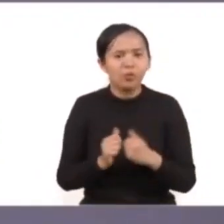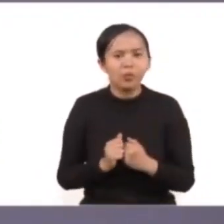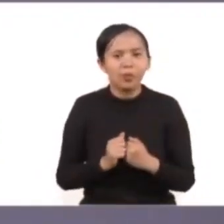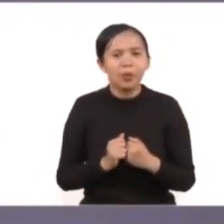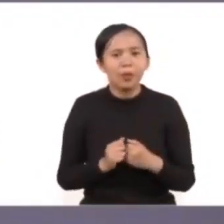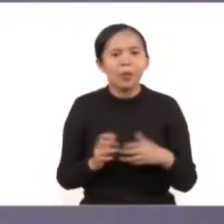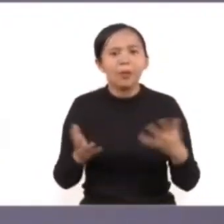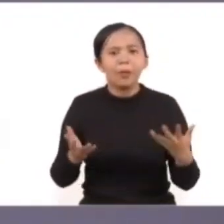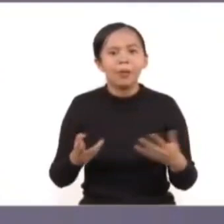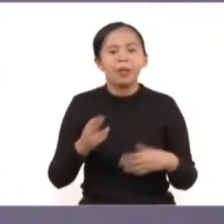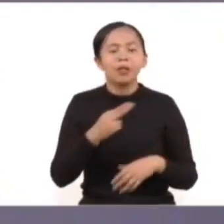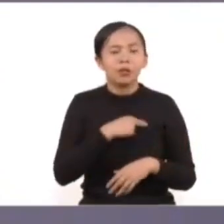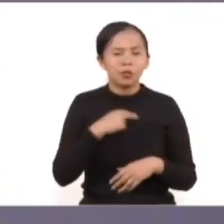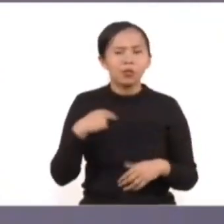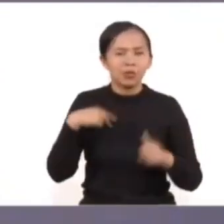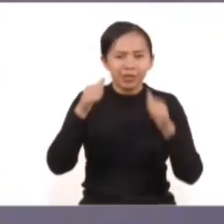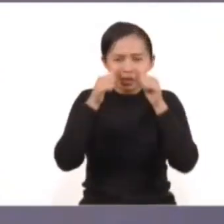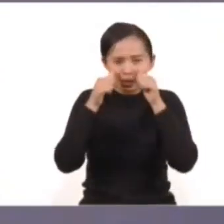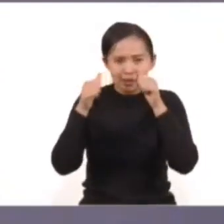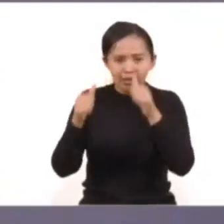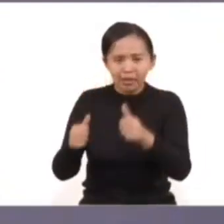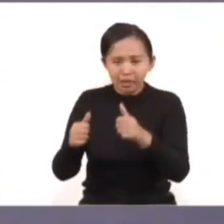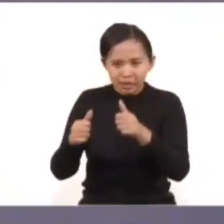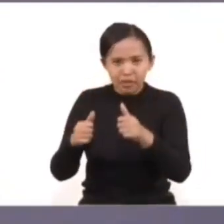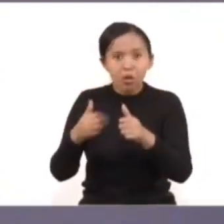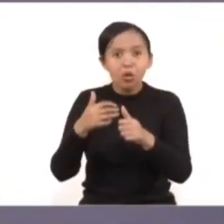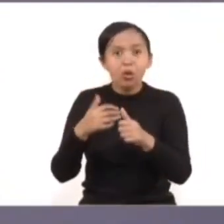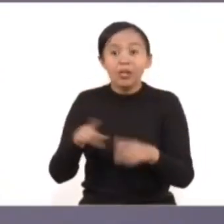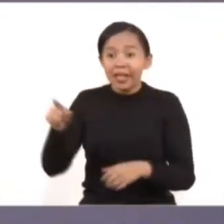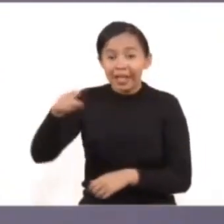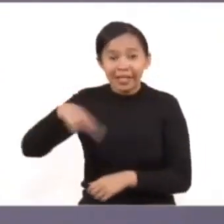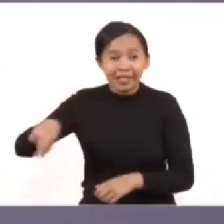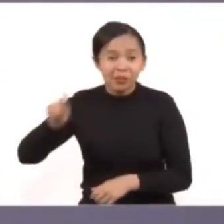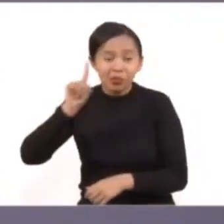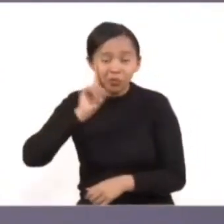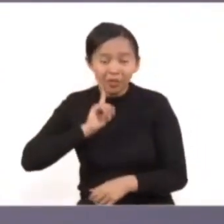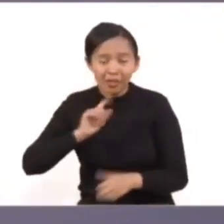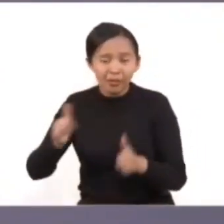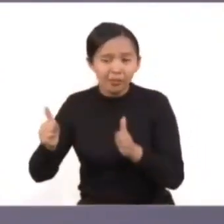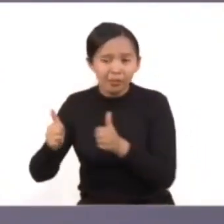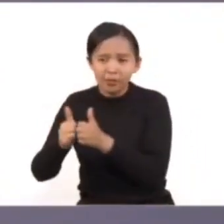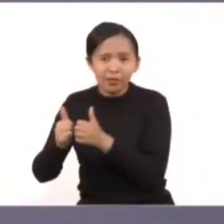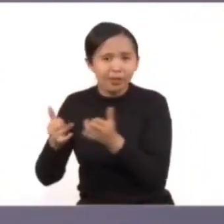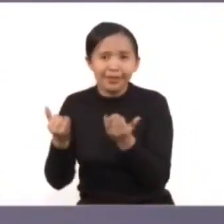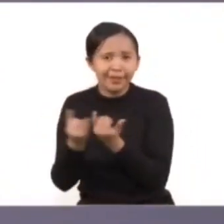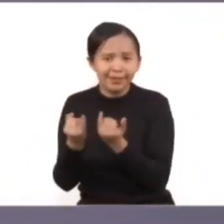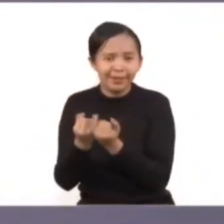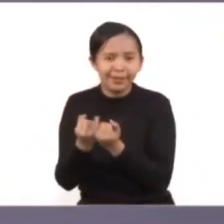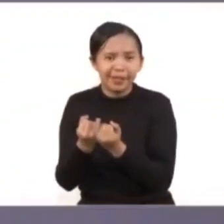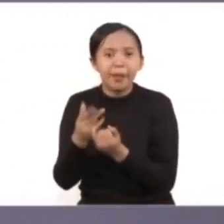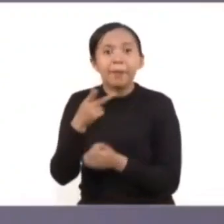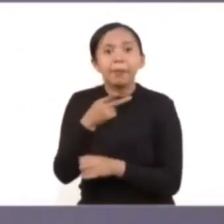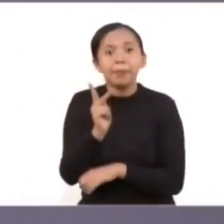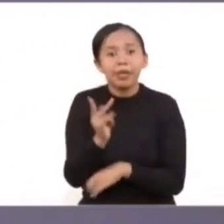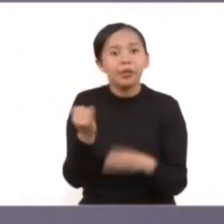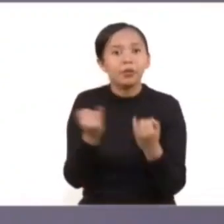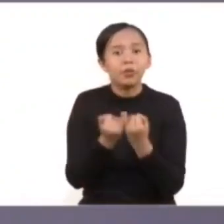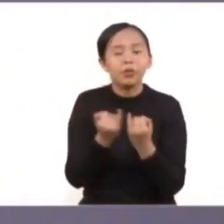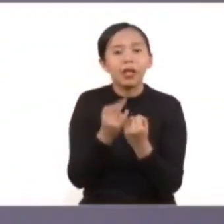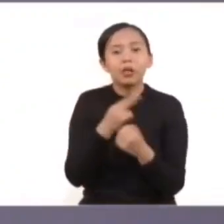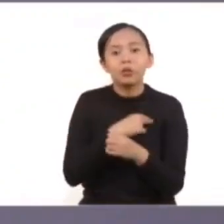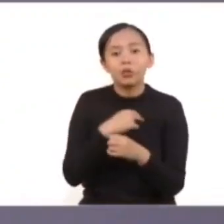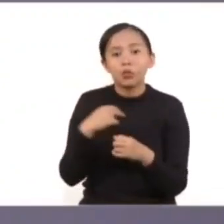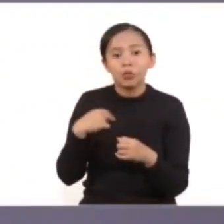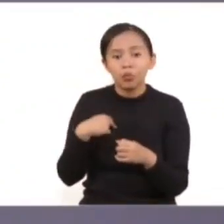Básicamente las vamos a escuchar, les creemos y las acompañaremos, pero también vamos a profundizar con